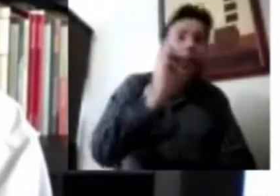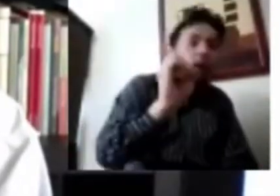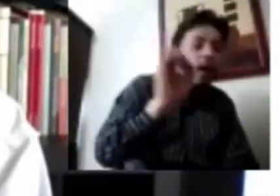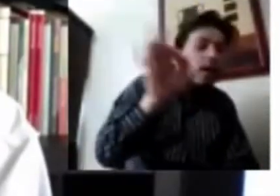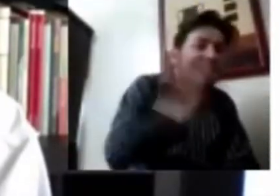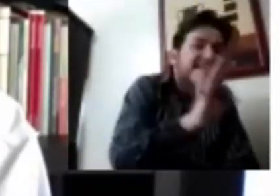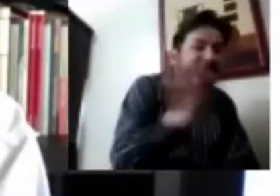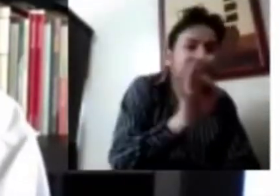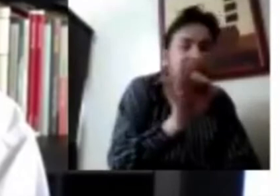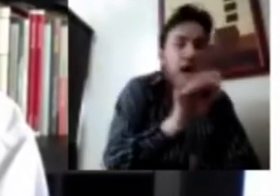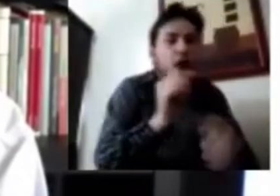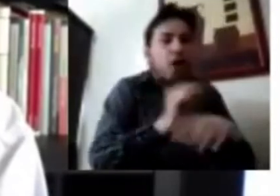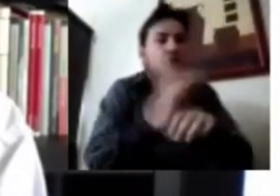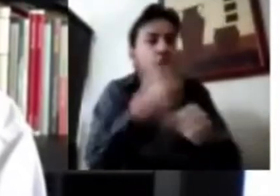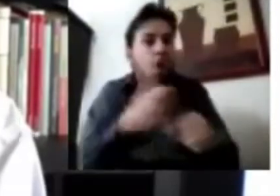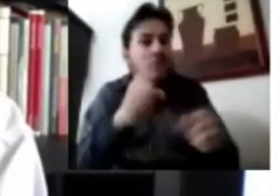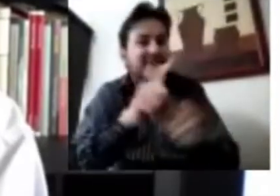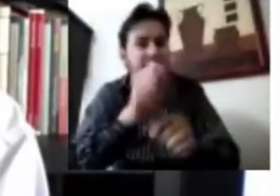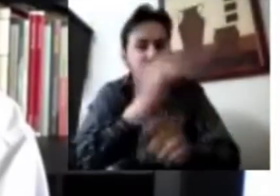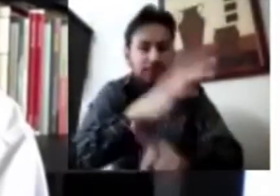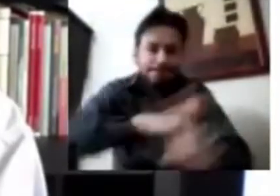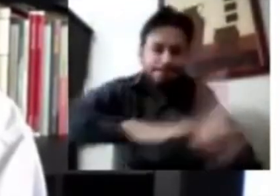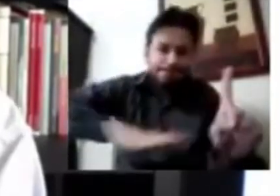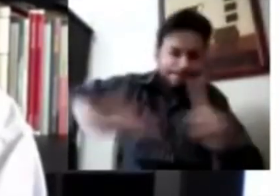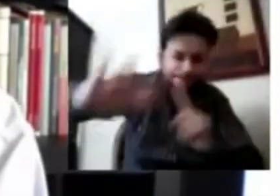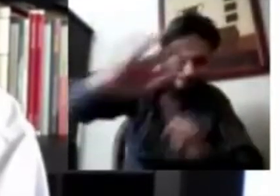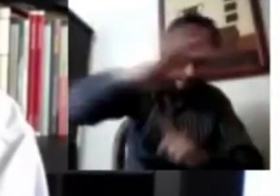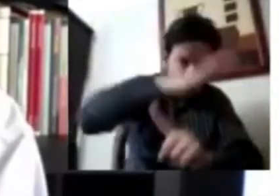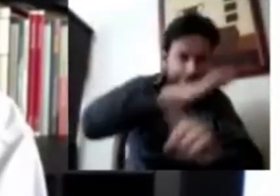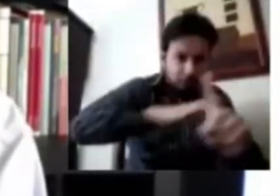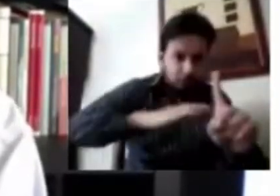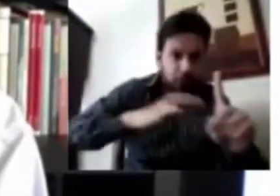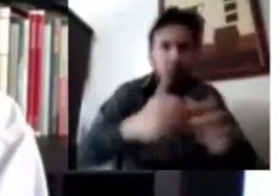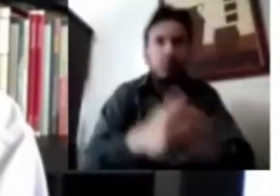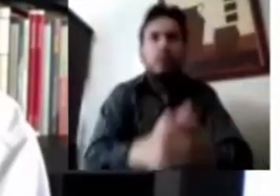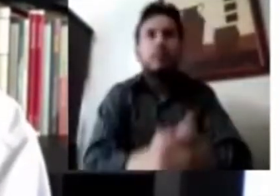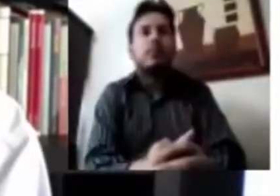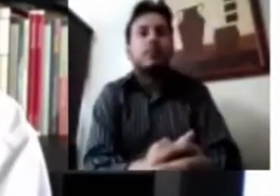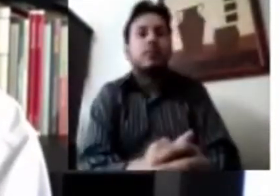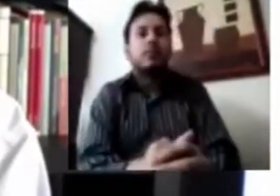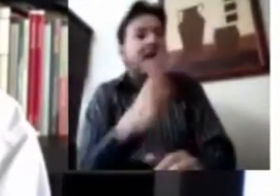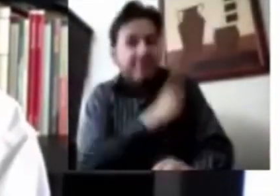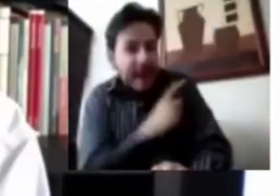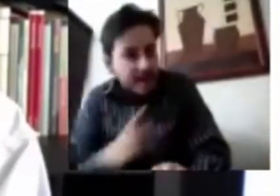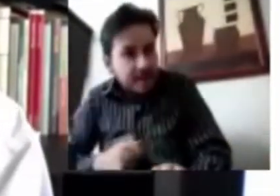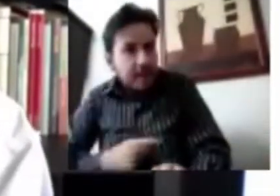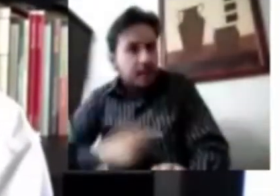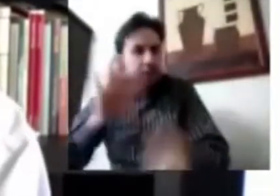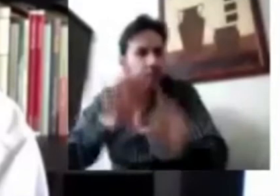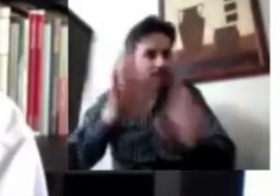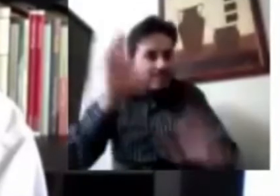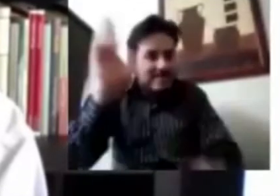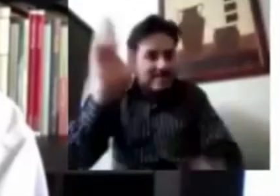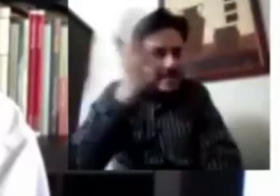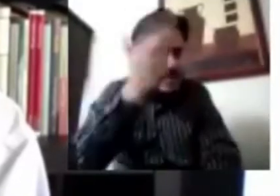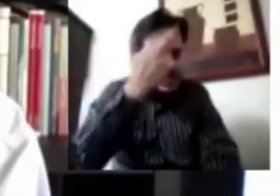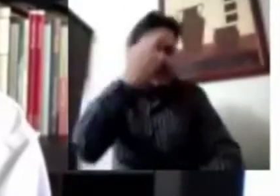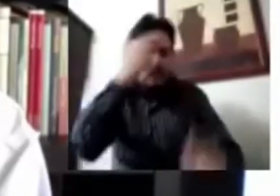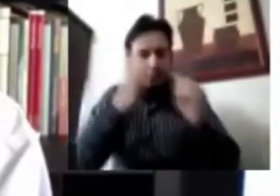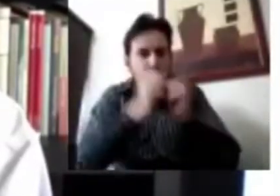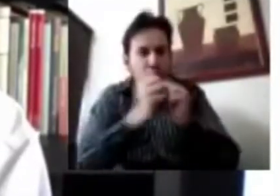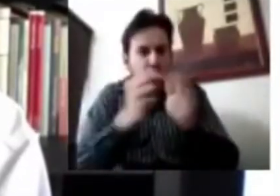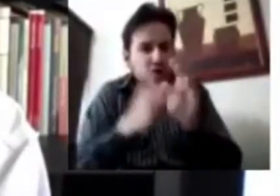de la sociedad mexicana, y por ahí hay que recordar la nominación que se le da a estos